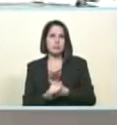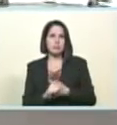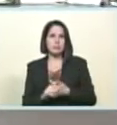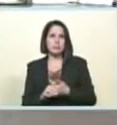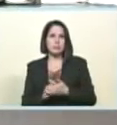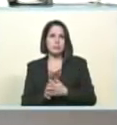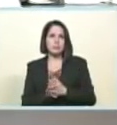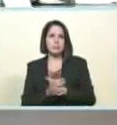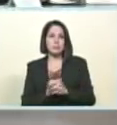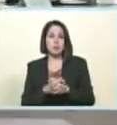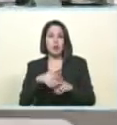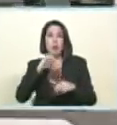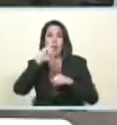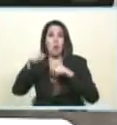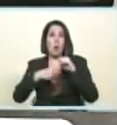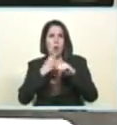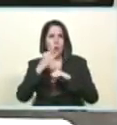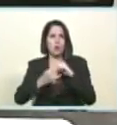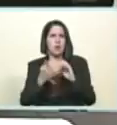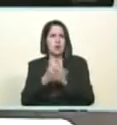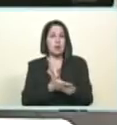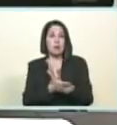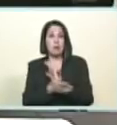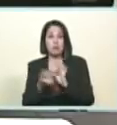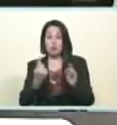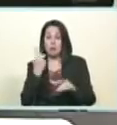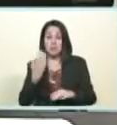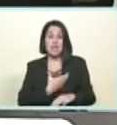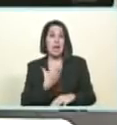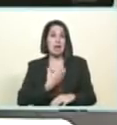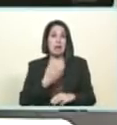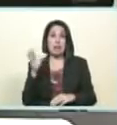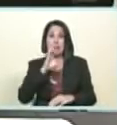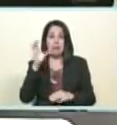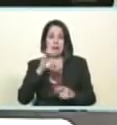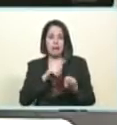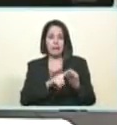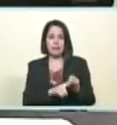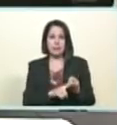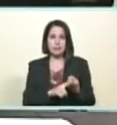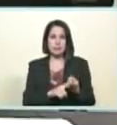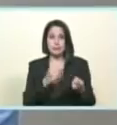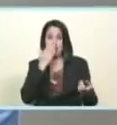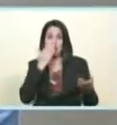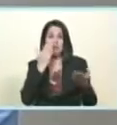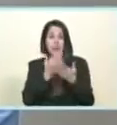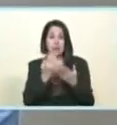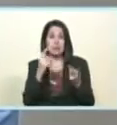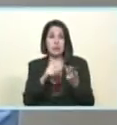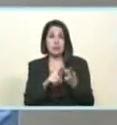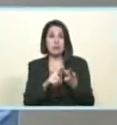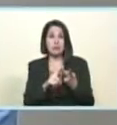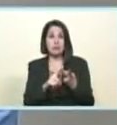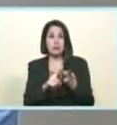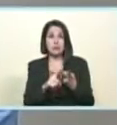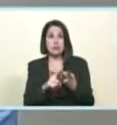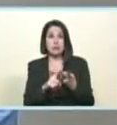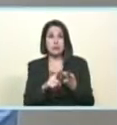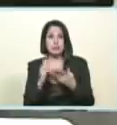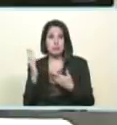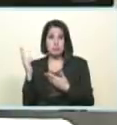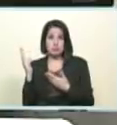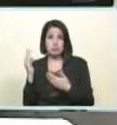Jorge bueno va a ir para hoy una periodista le preguntó en la rueda de prensa una periodista le